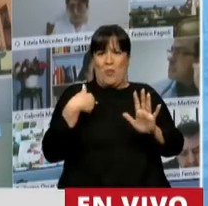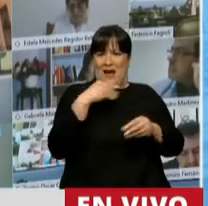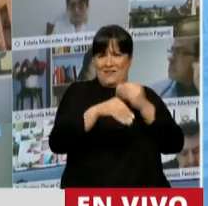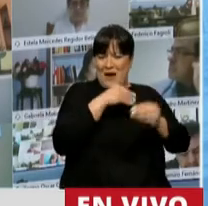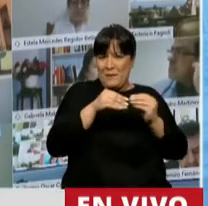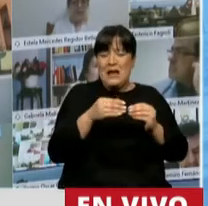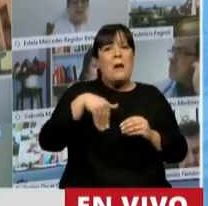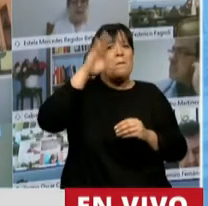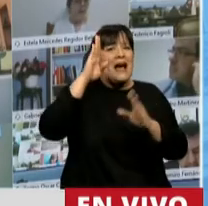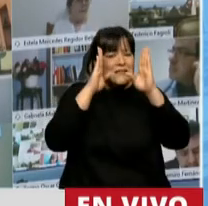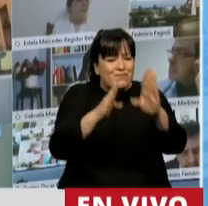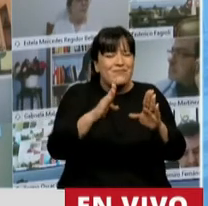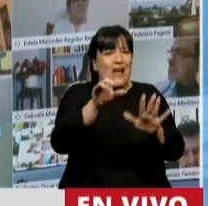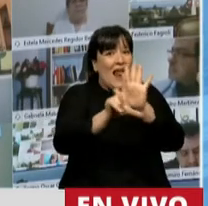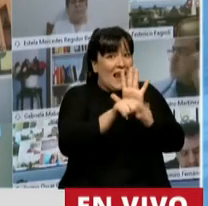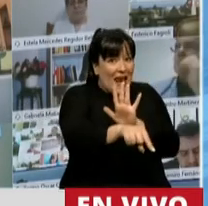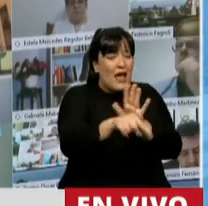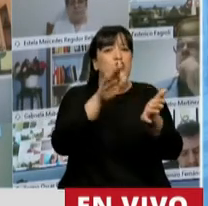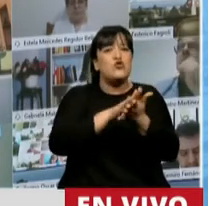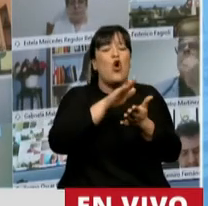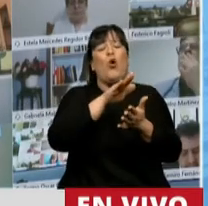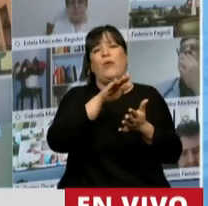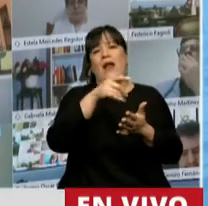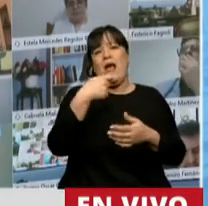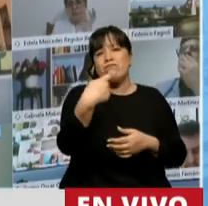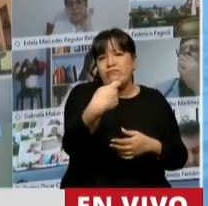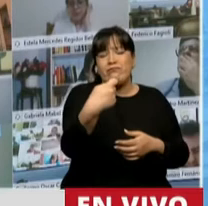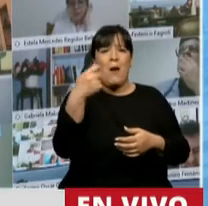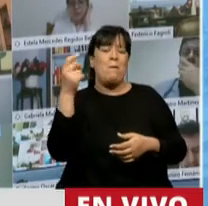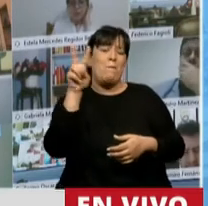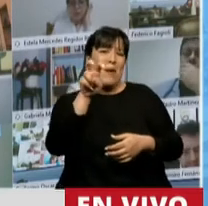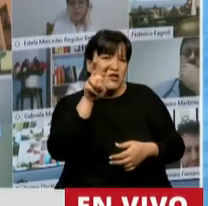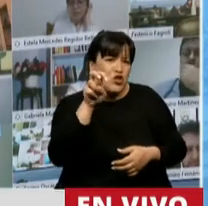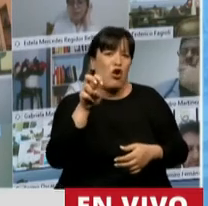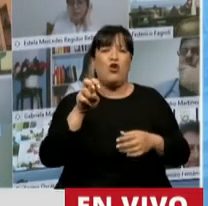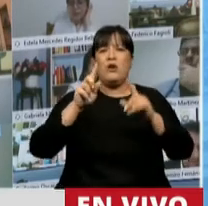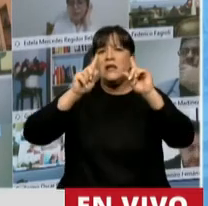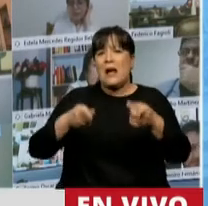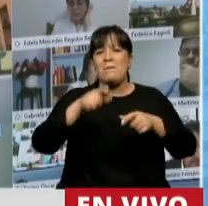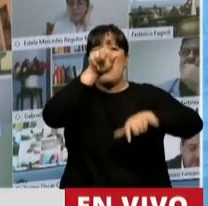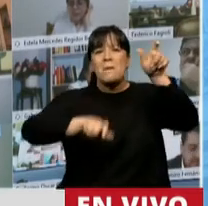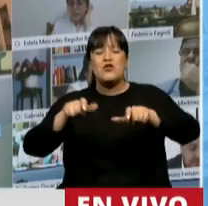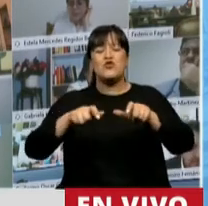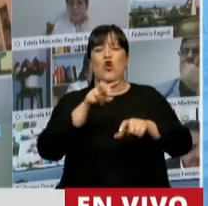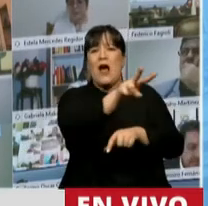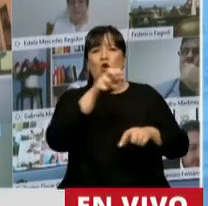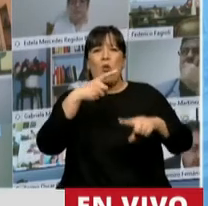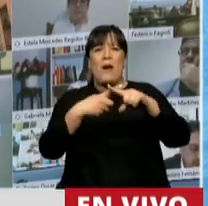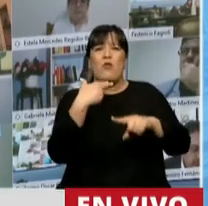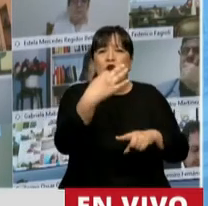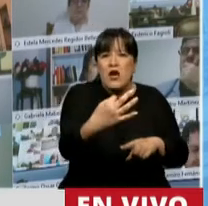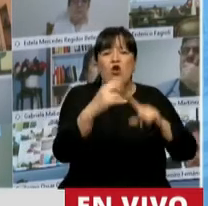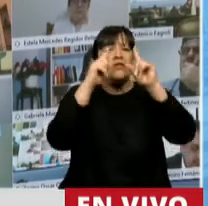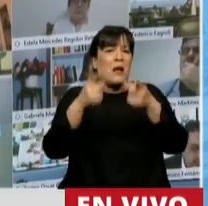en especial al tratar en esta ley las familias de los jubilados y pensionados y aquellos que tienen la Asignación Universal por Hijo y todos los que tienen un